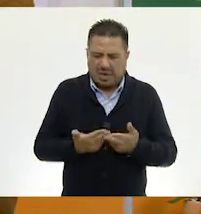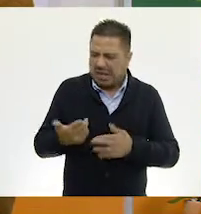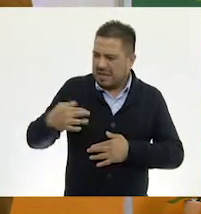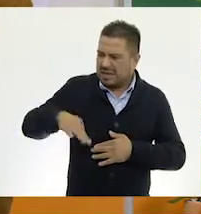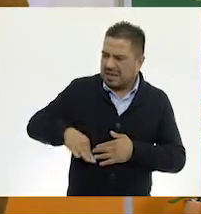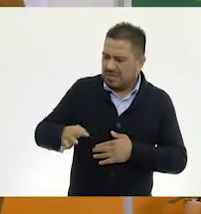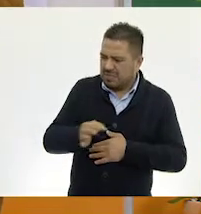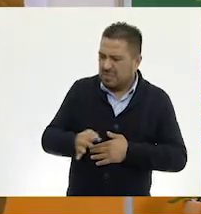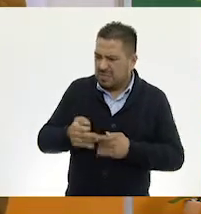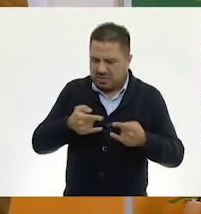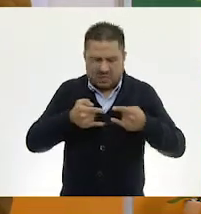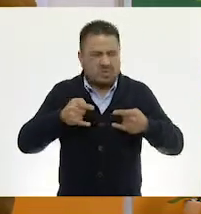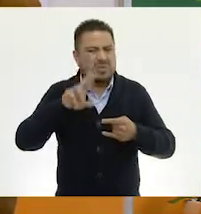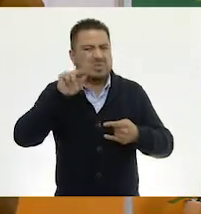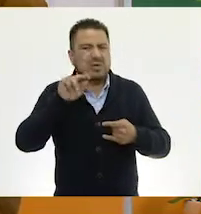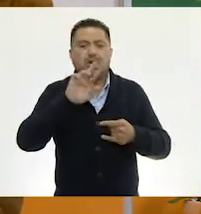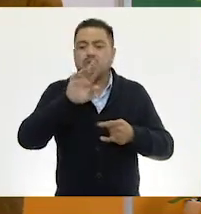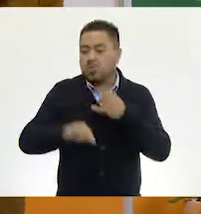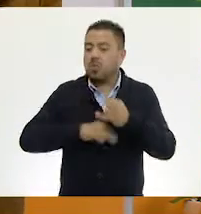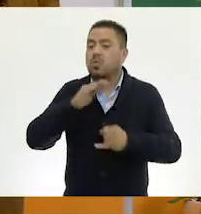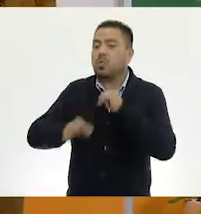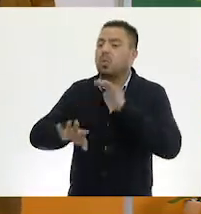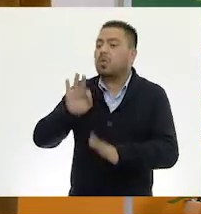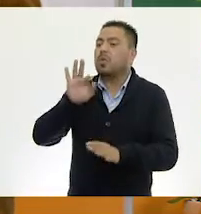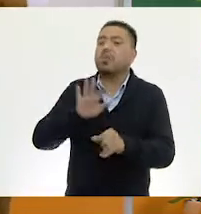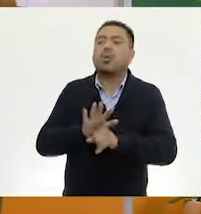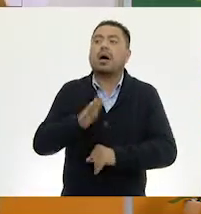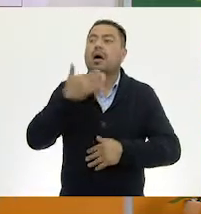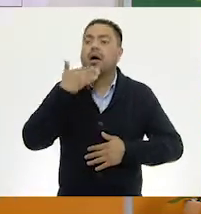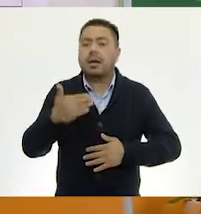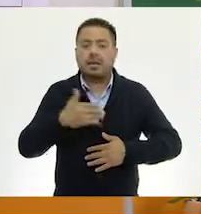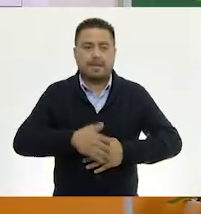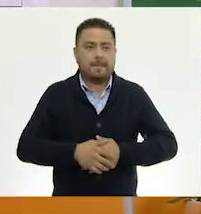monedas, demasiados billetes. Y por último, ¿qué será? Bueno,